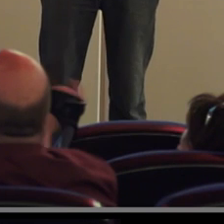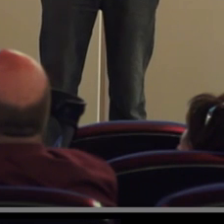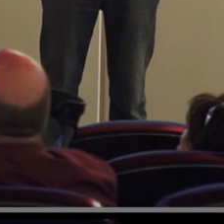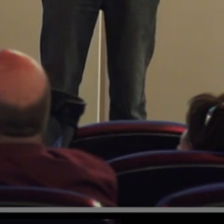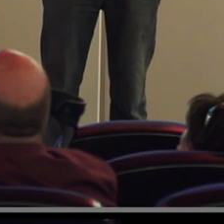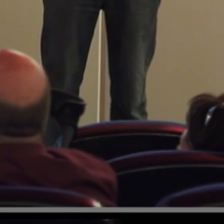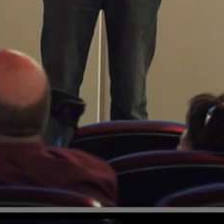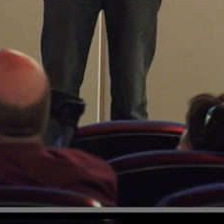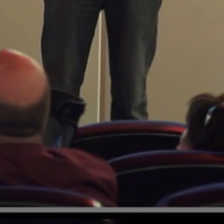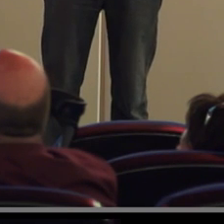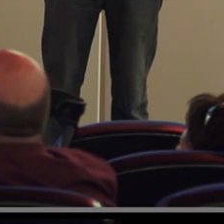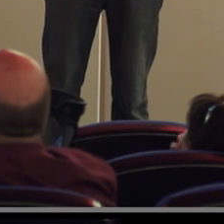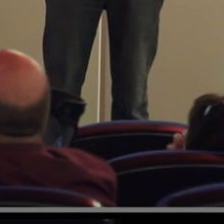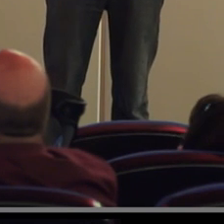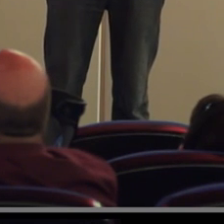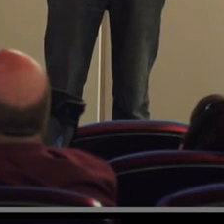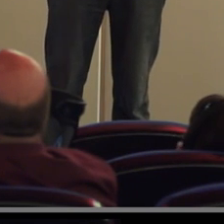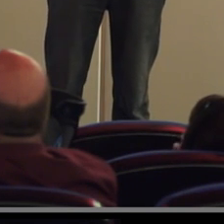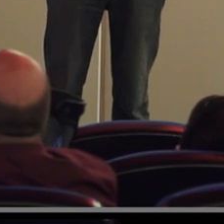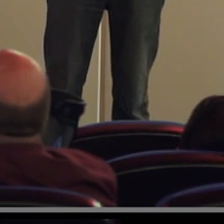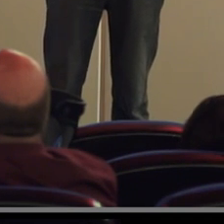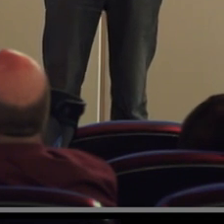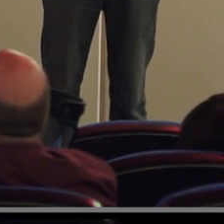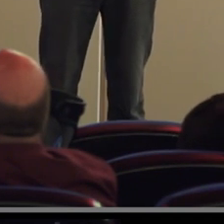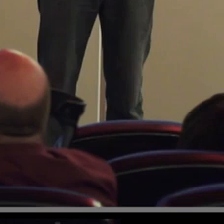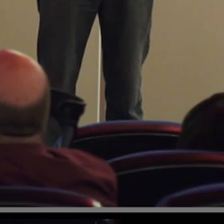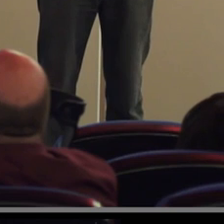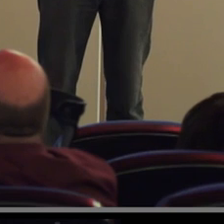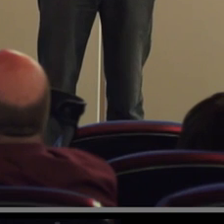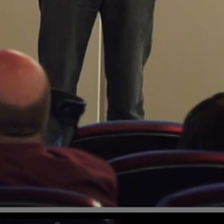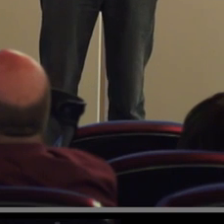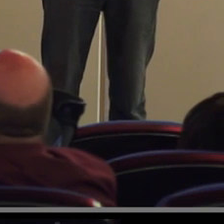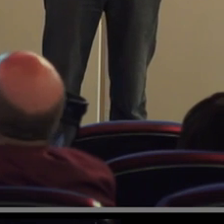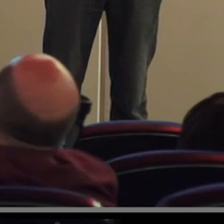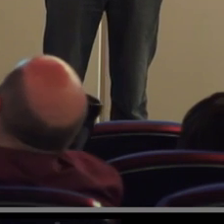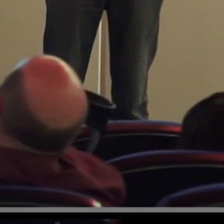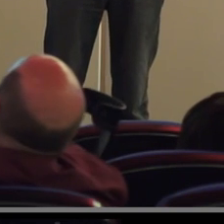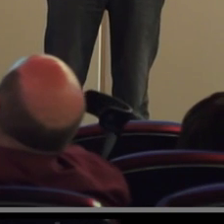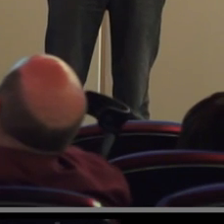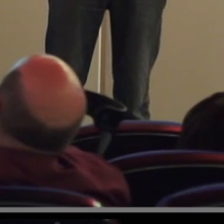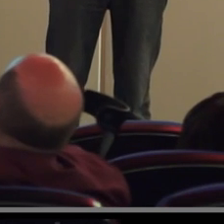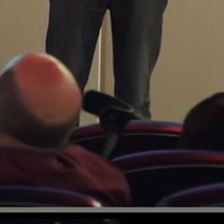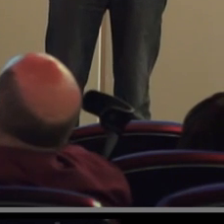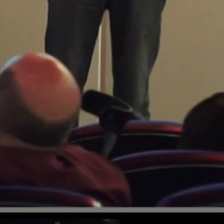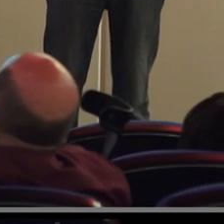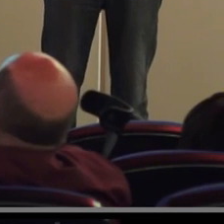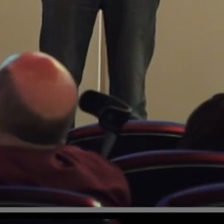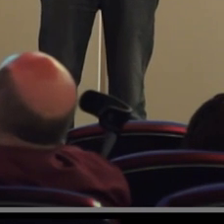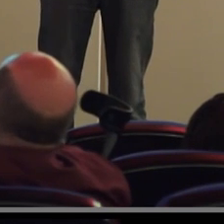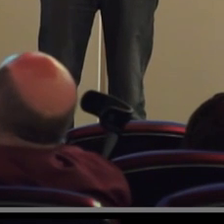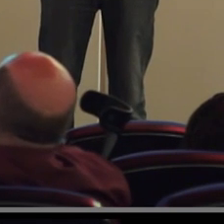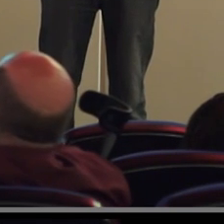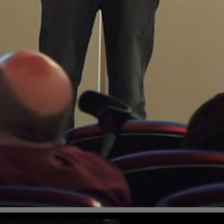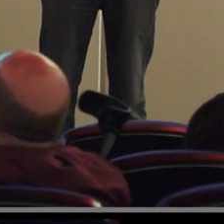hay dos escuelas de pensamiento. Hay una escuela de pensamiento que dice, bueno, cinco minutos de respeto para que entren los que no han llegado